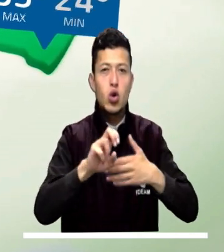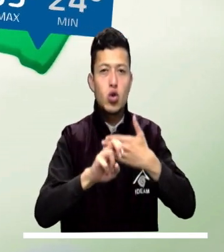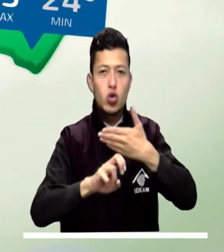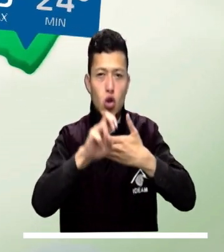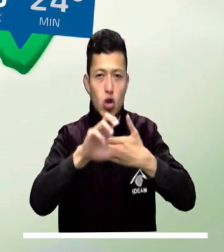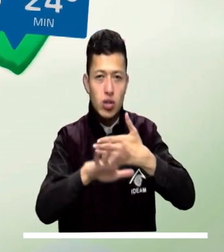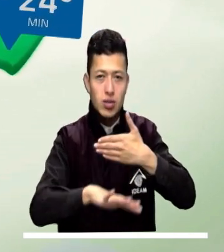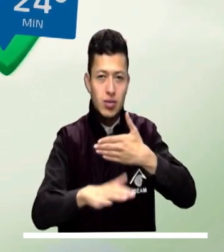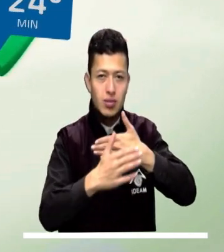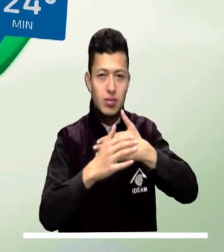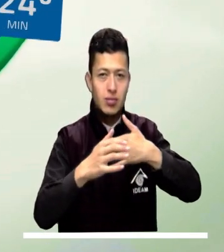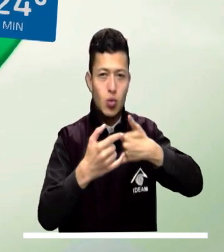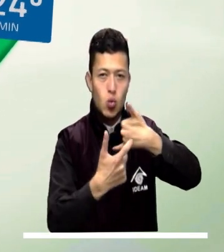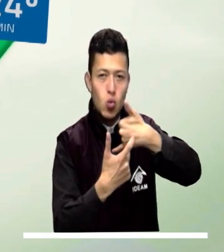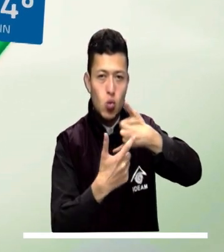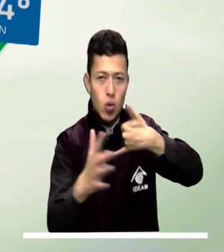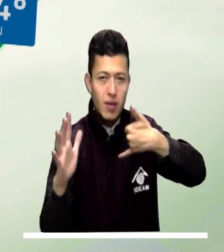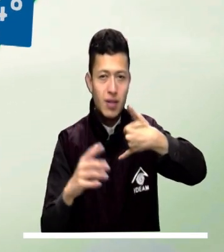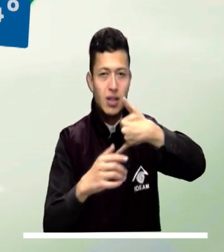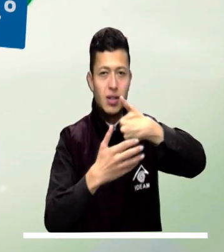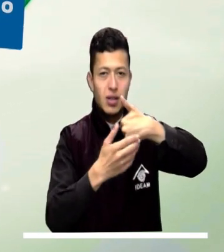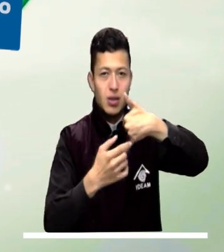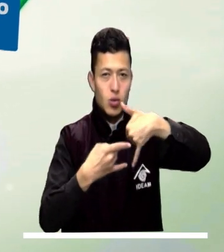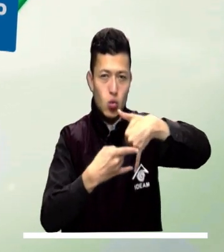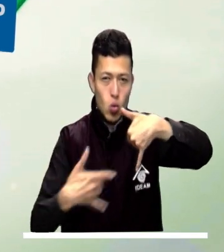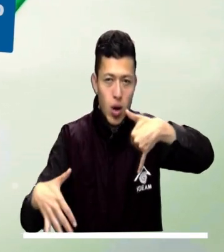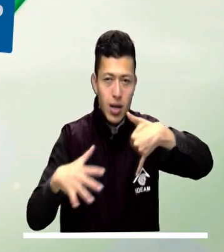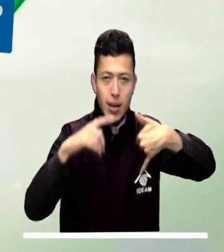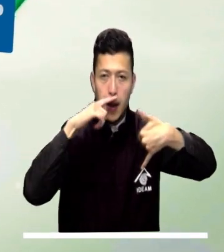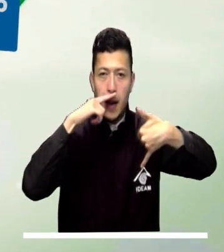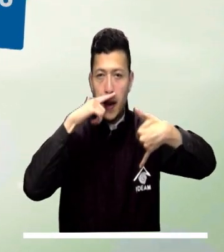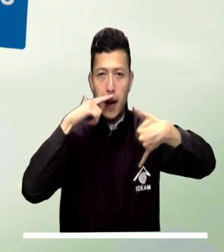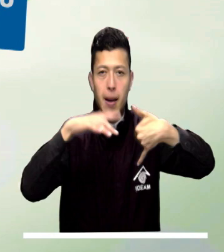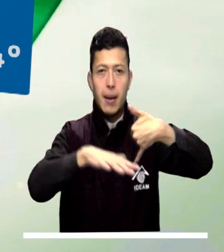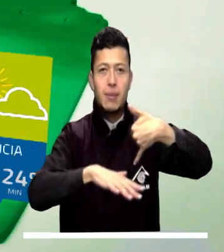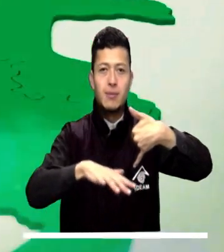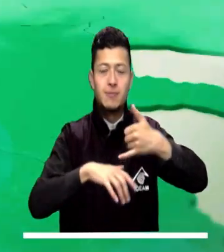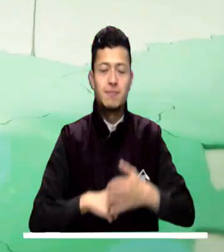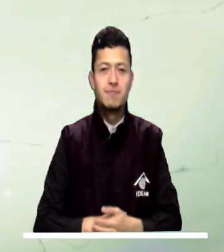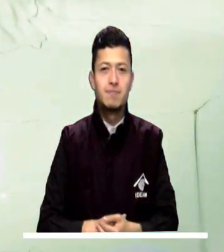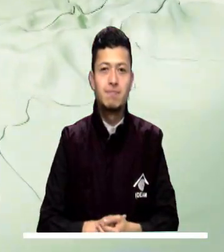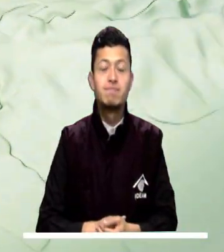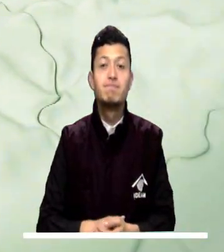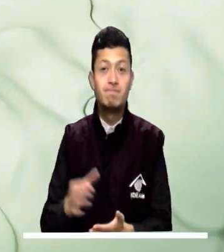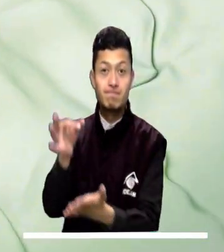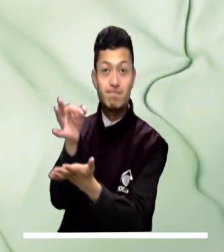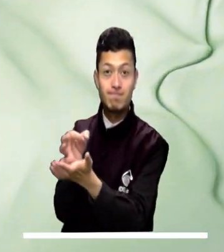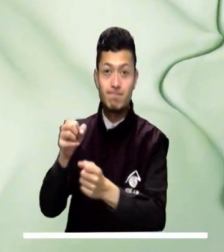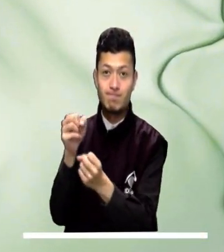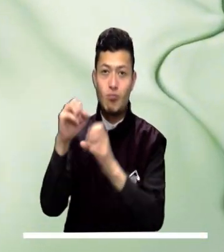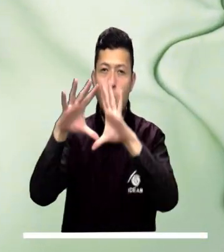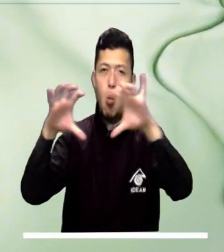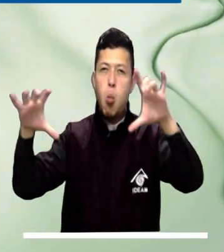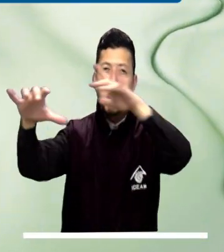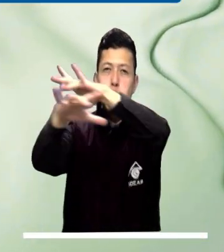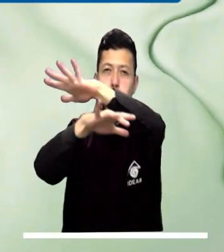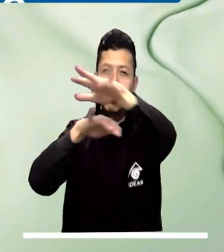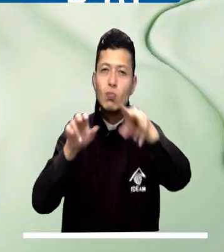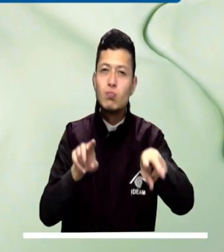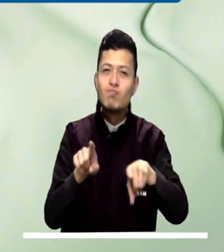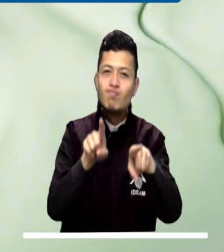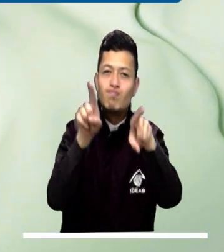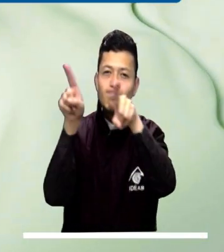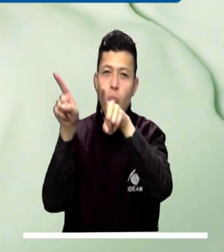podría ocasionar lluvias en zonas del norte de Guainía, Guaviare y Amazonas. En la capital del país se avistan altas concentraciones de